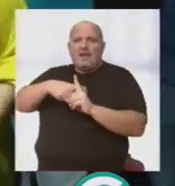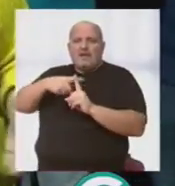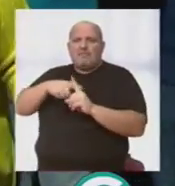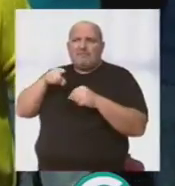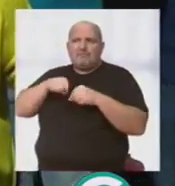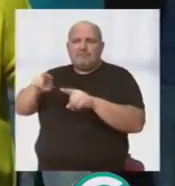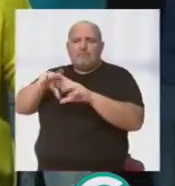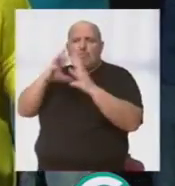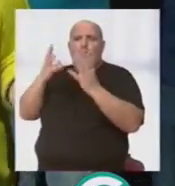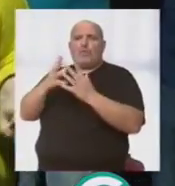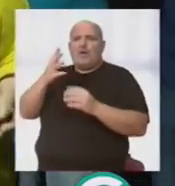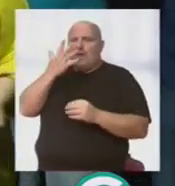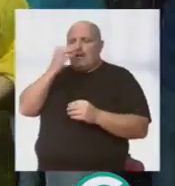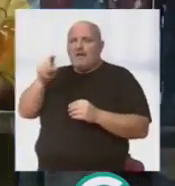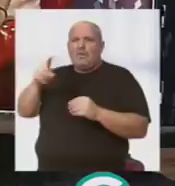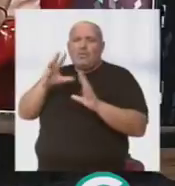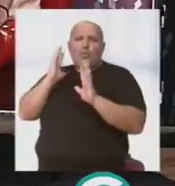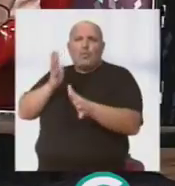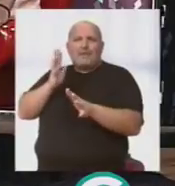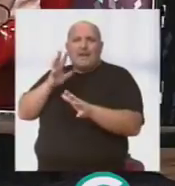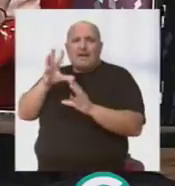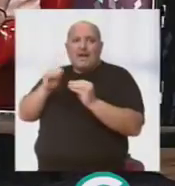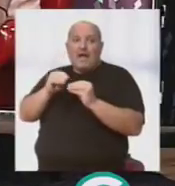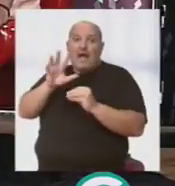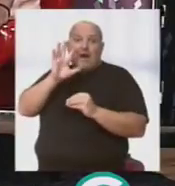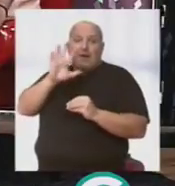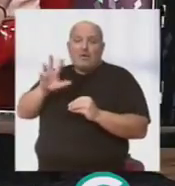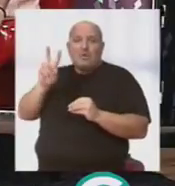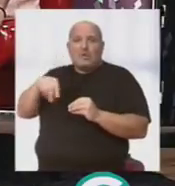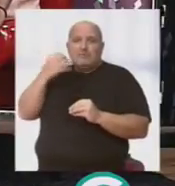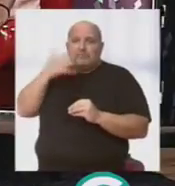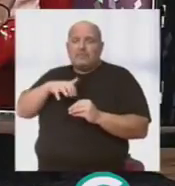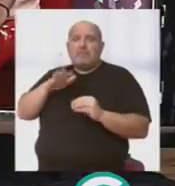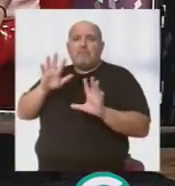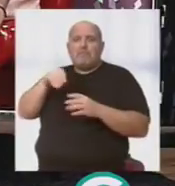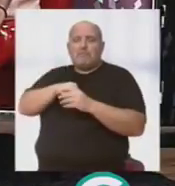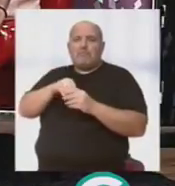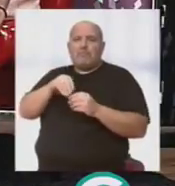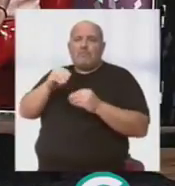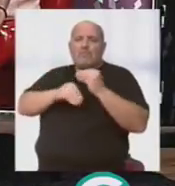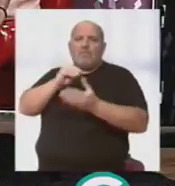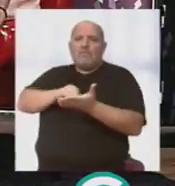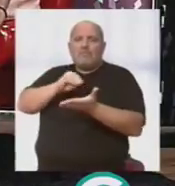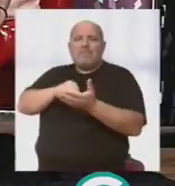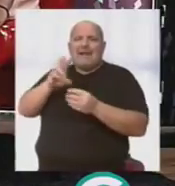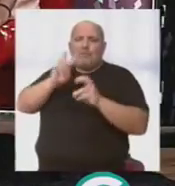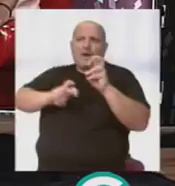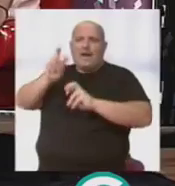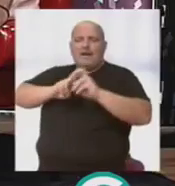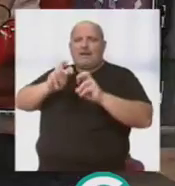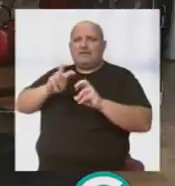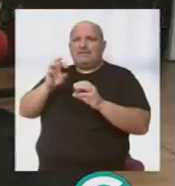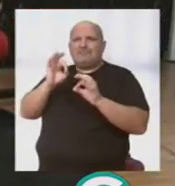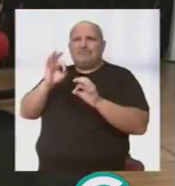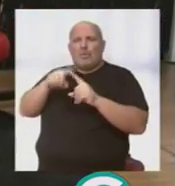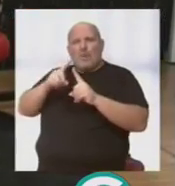que sido para el mundo del carnaval. Es un documental que, aunque no es inédito, pero sí se ha trastocado muchas cosas para que no sea